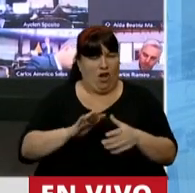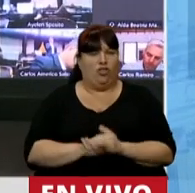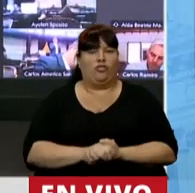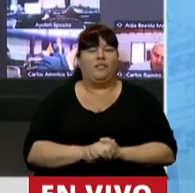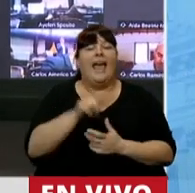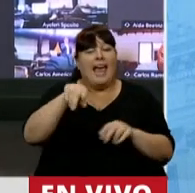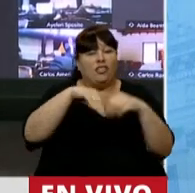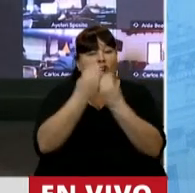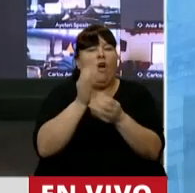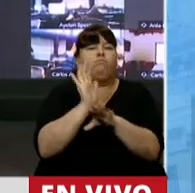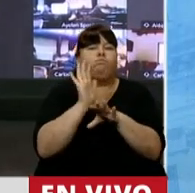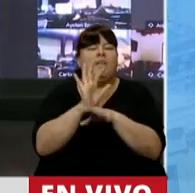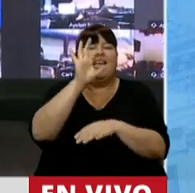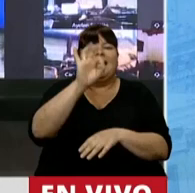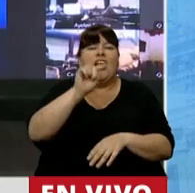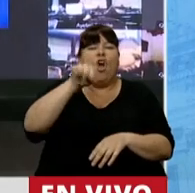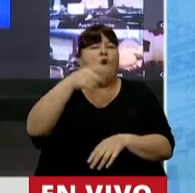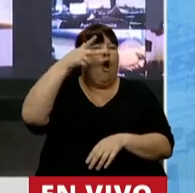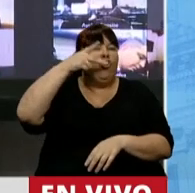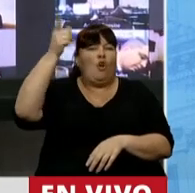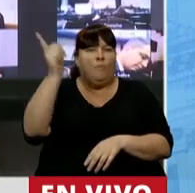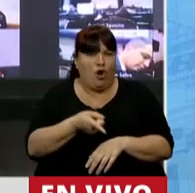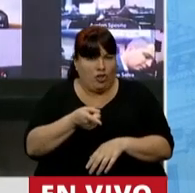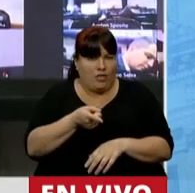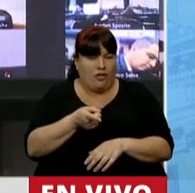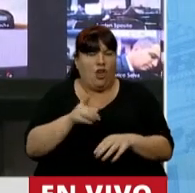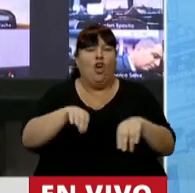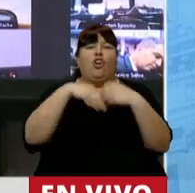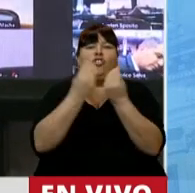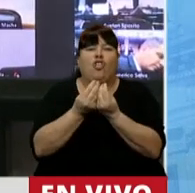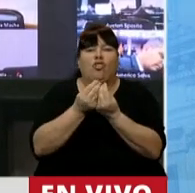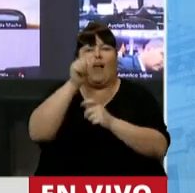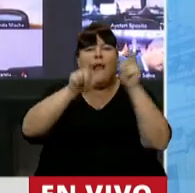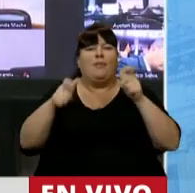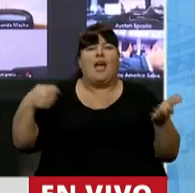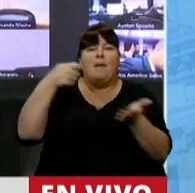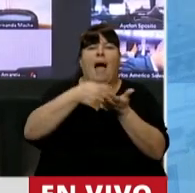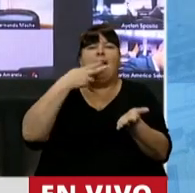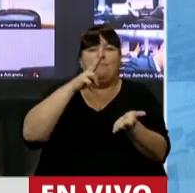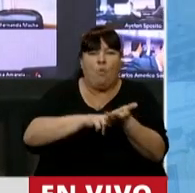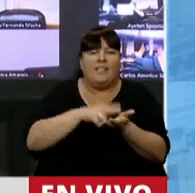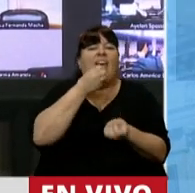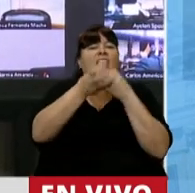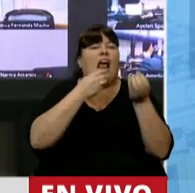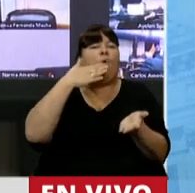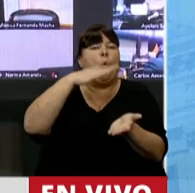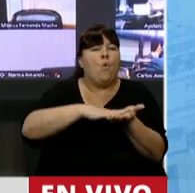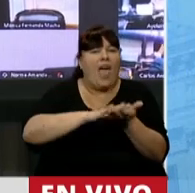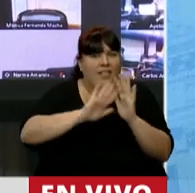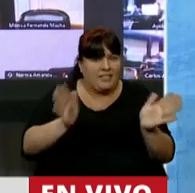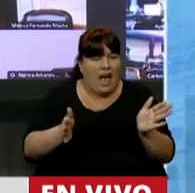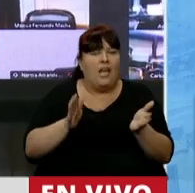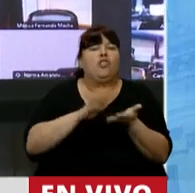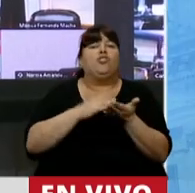Este número es equivalente al 0,8% del total de contribuyentes que presentaron declaración jurada